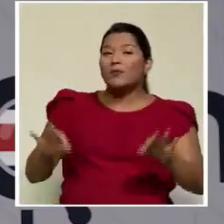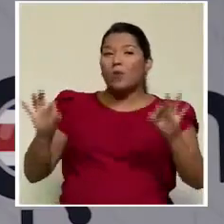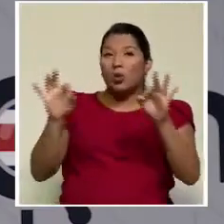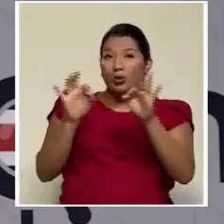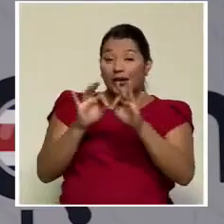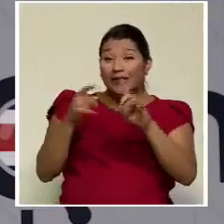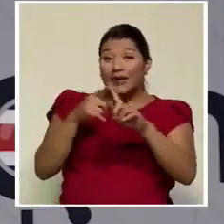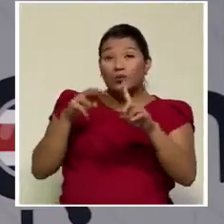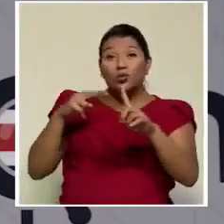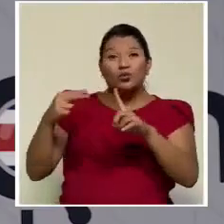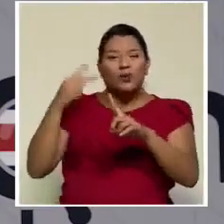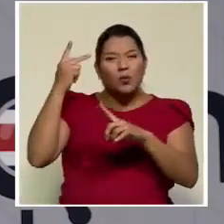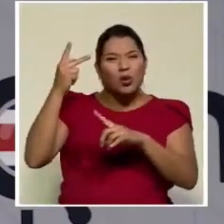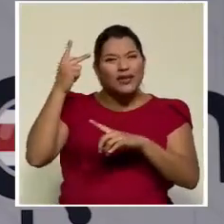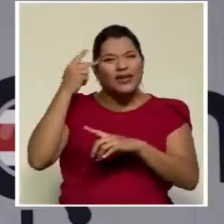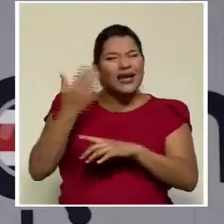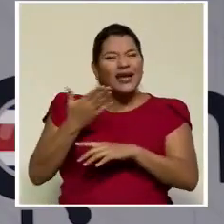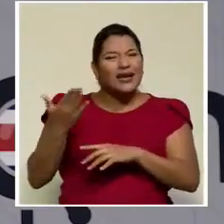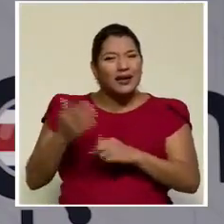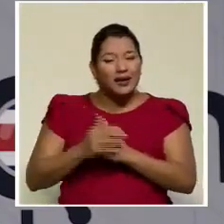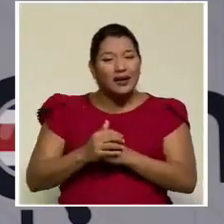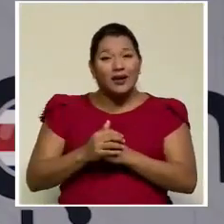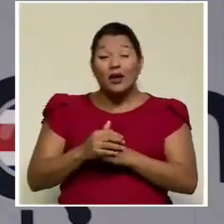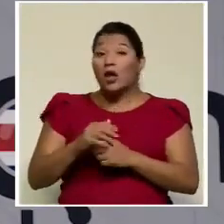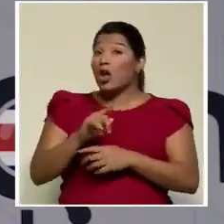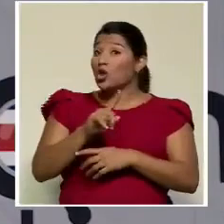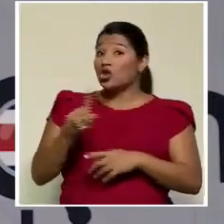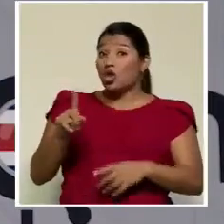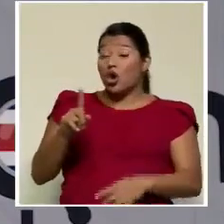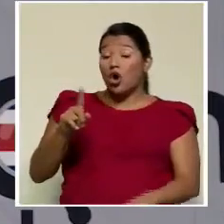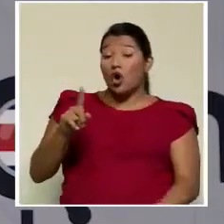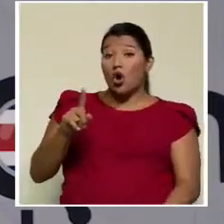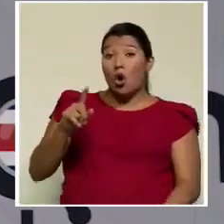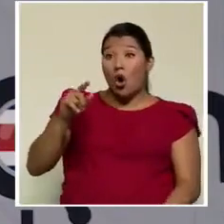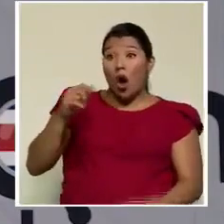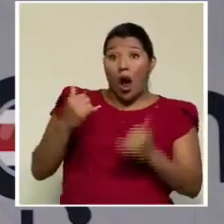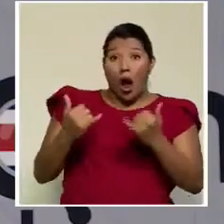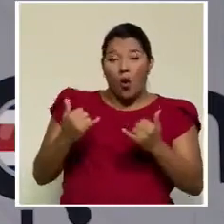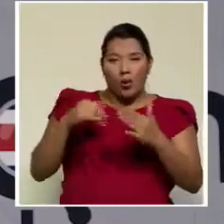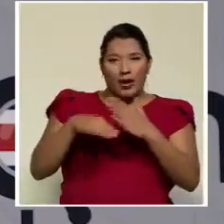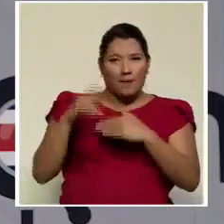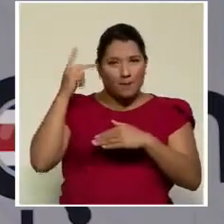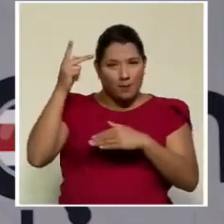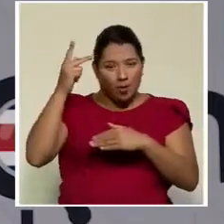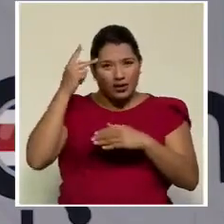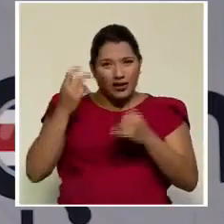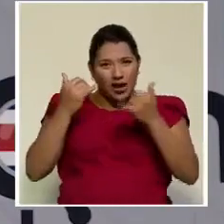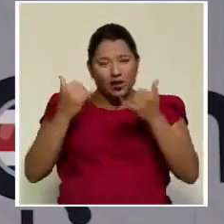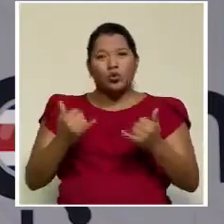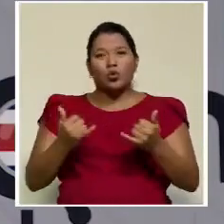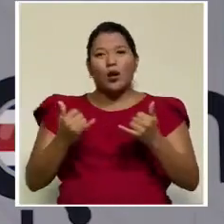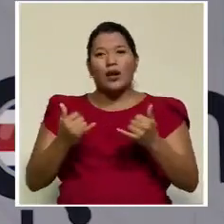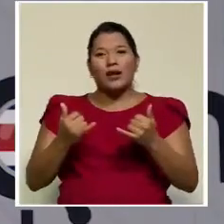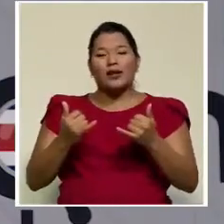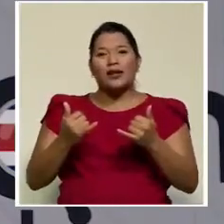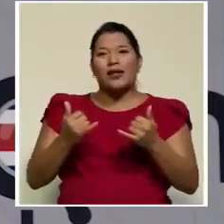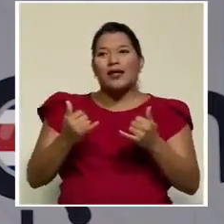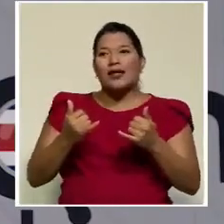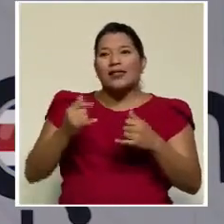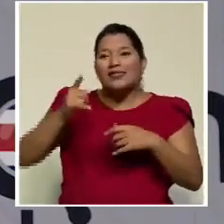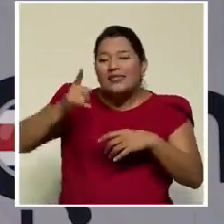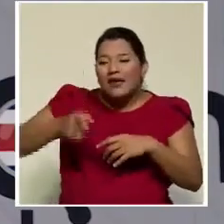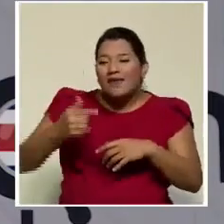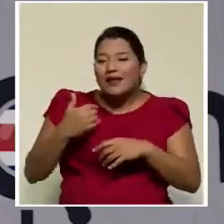esto desde el punto de vista político es que no necesariamente hoy en la política actual tiene que haber una confabulación,